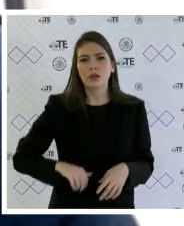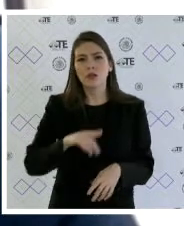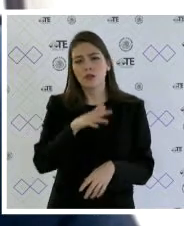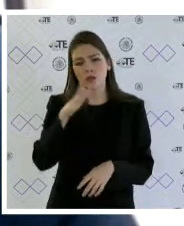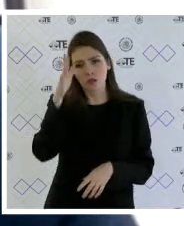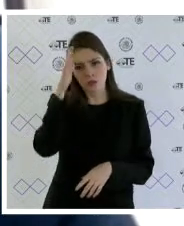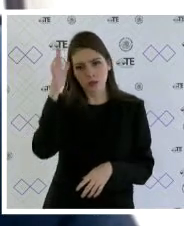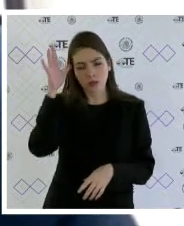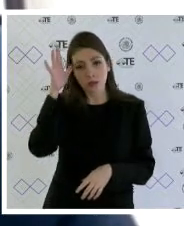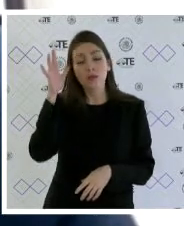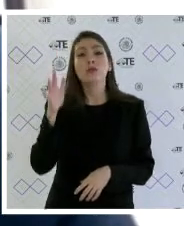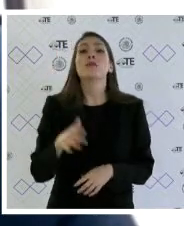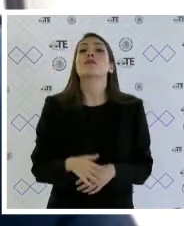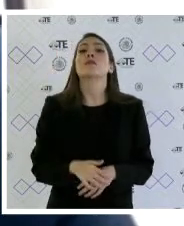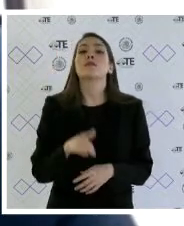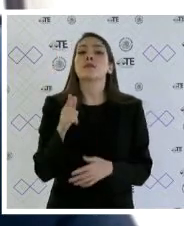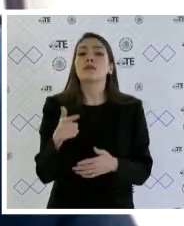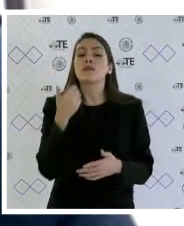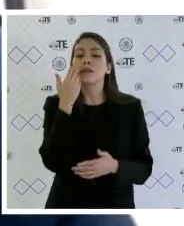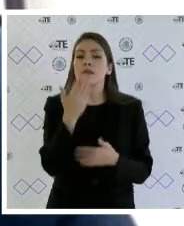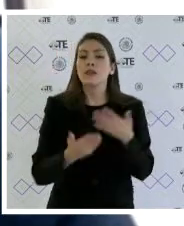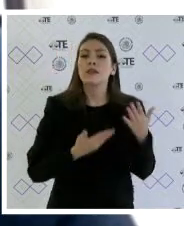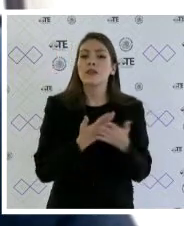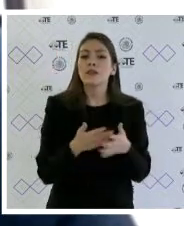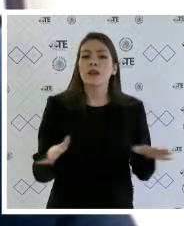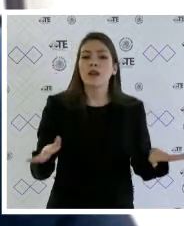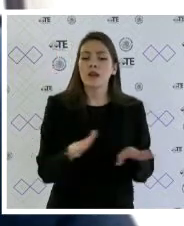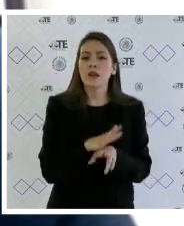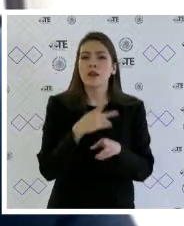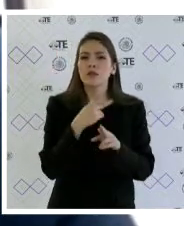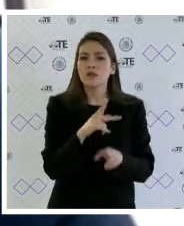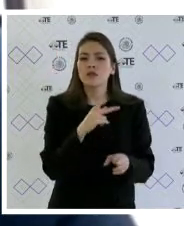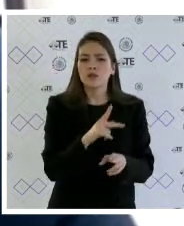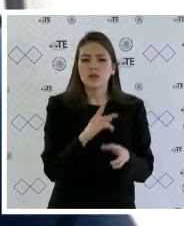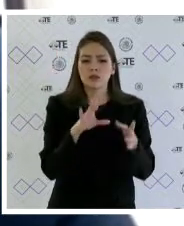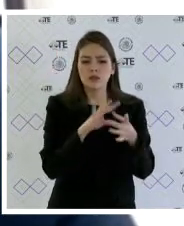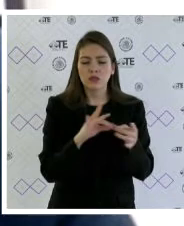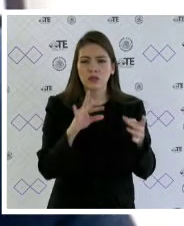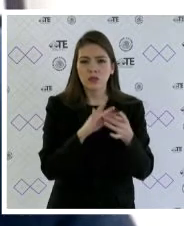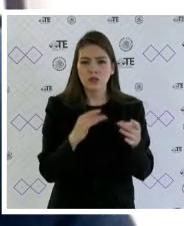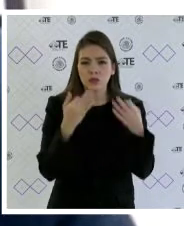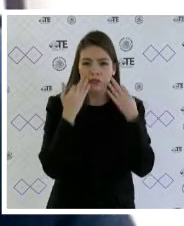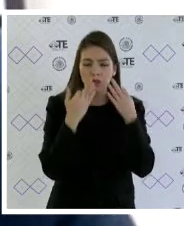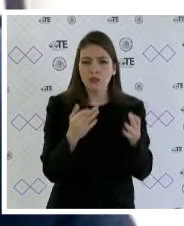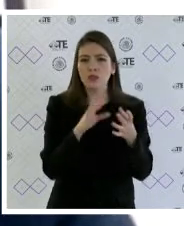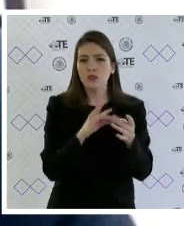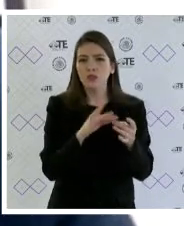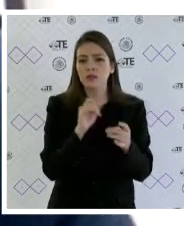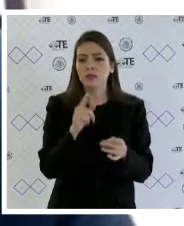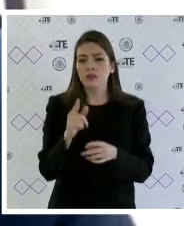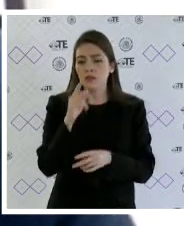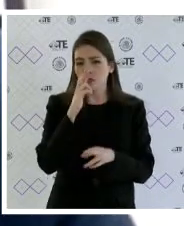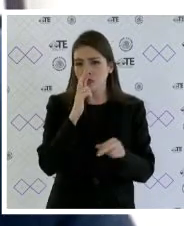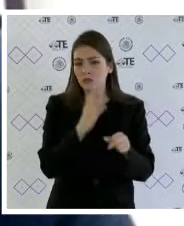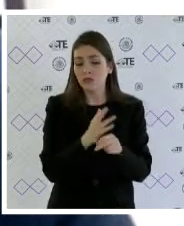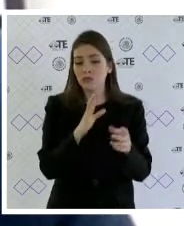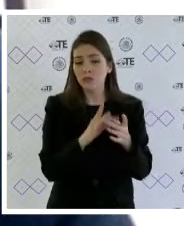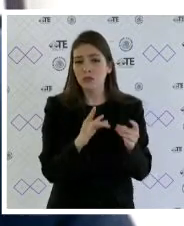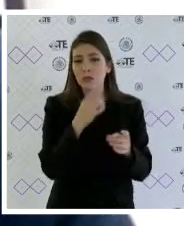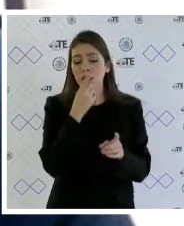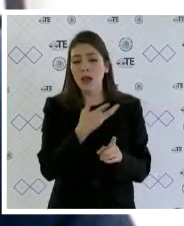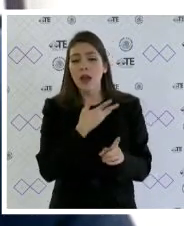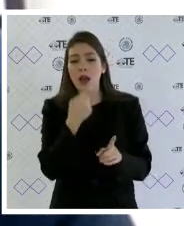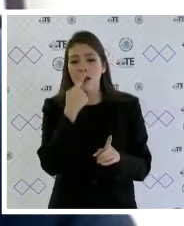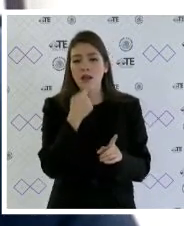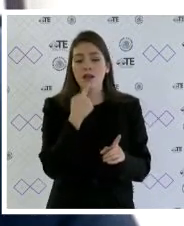en el proyecto de sentencia se propone calificar como fundados los motivos de agravio hechos valer por las palabras actoras al acreditarse que se presentaron